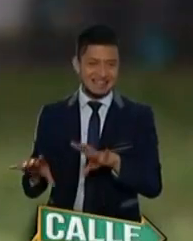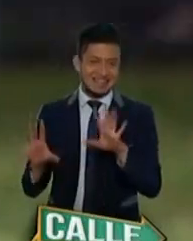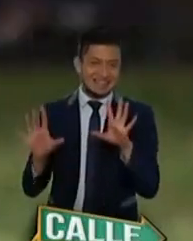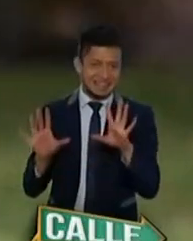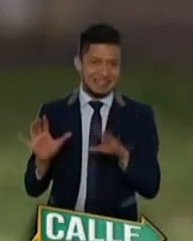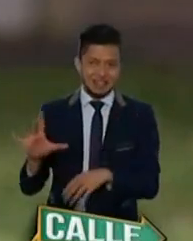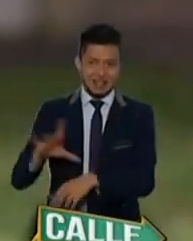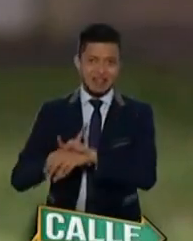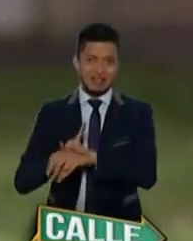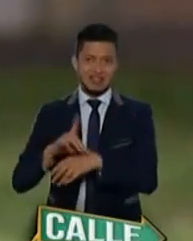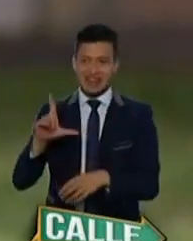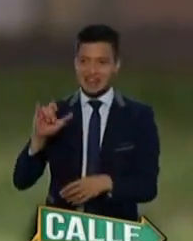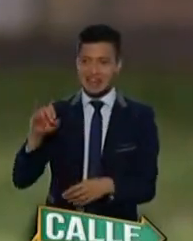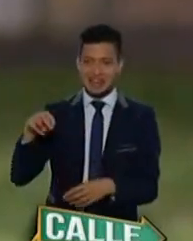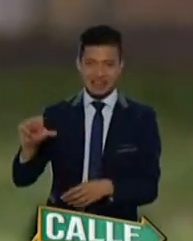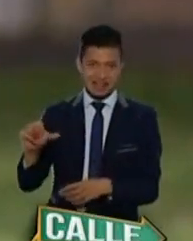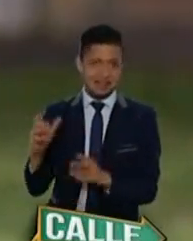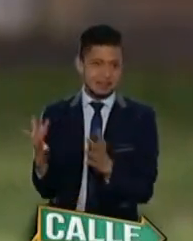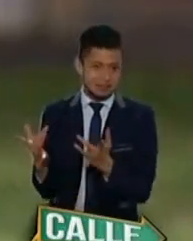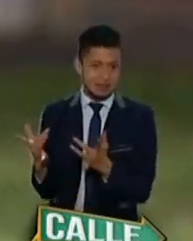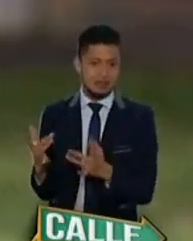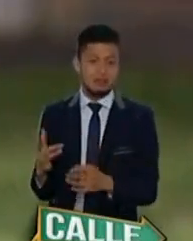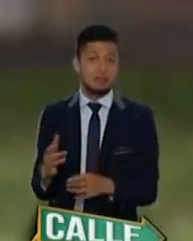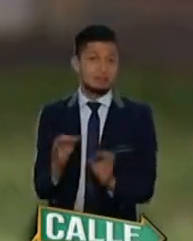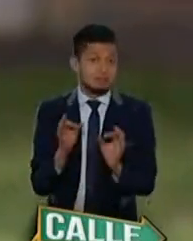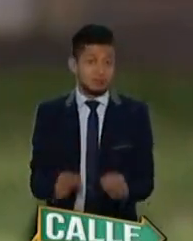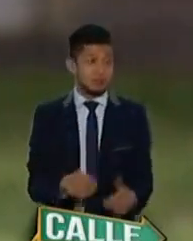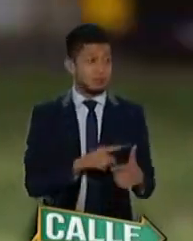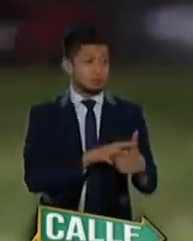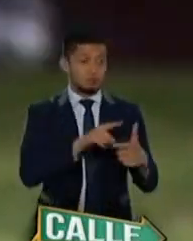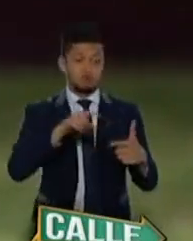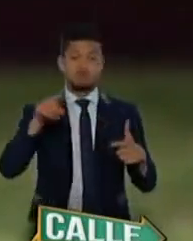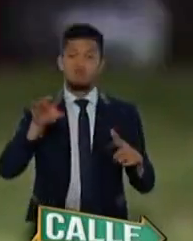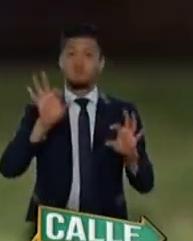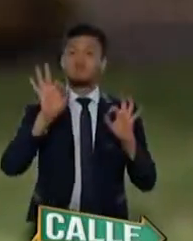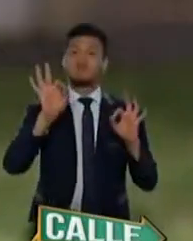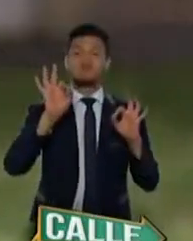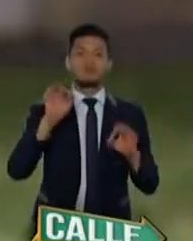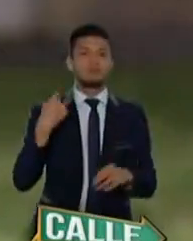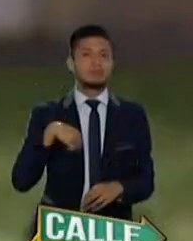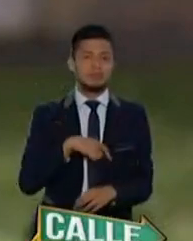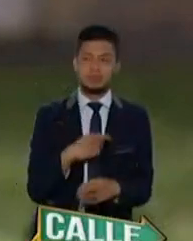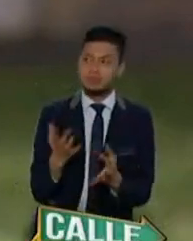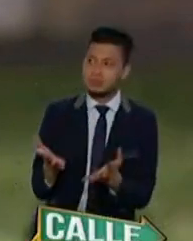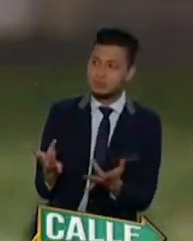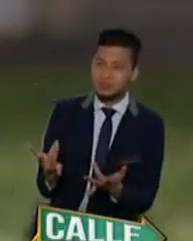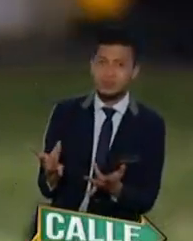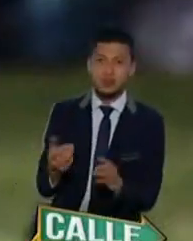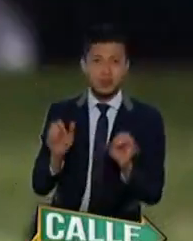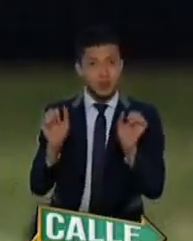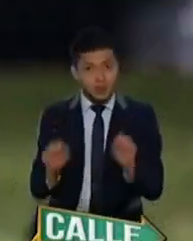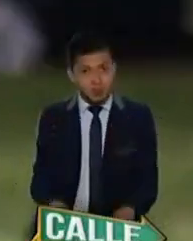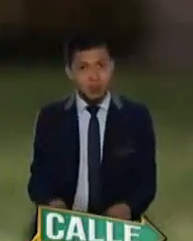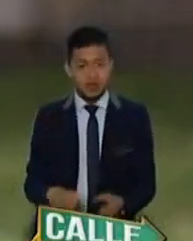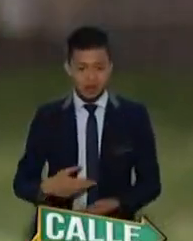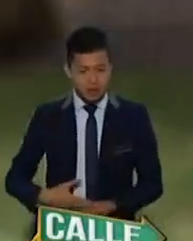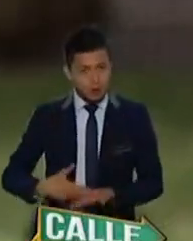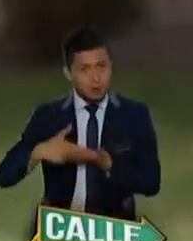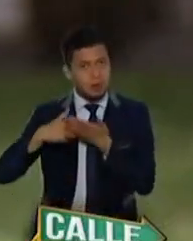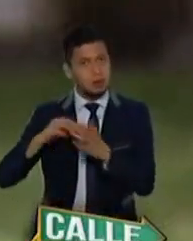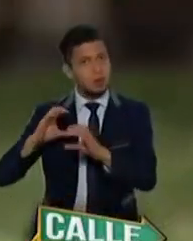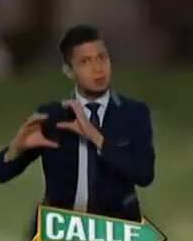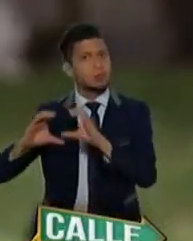la doctora Lina. Pero bueno, definitivamente ha sido un balance maravilloso, así que estamos esperando que podamos recuperar la